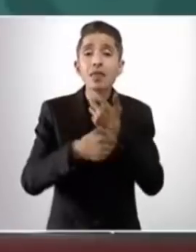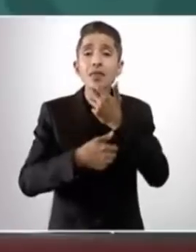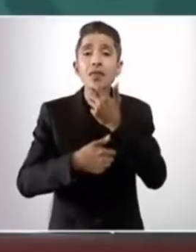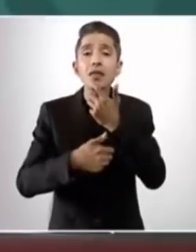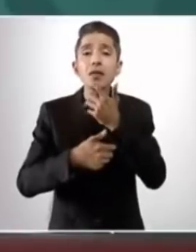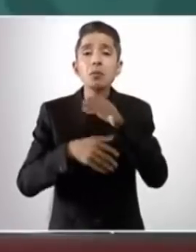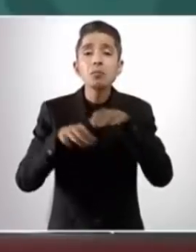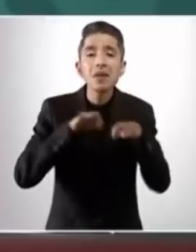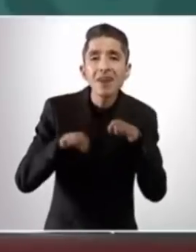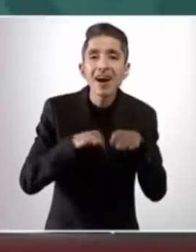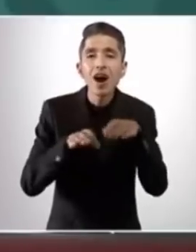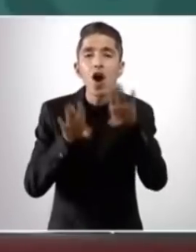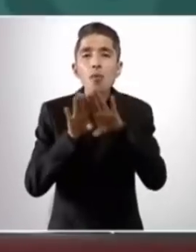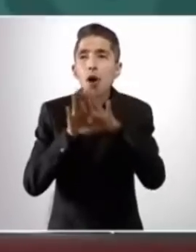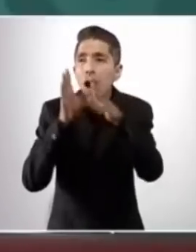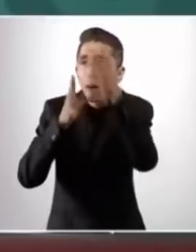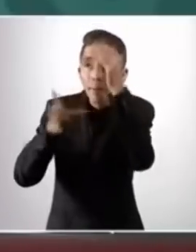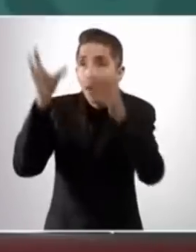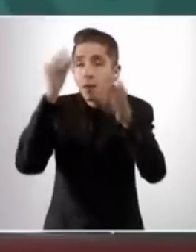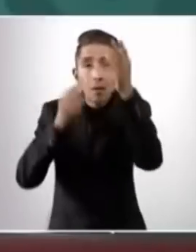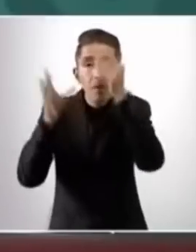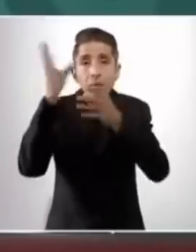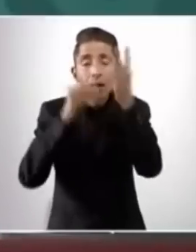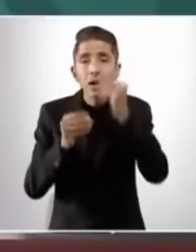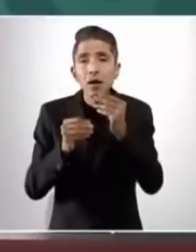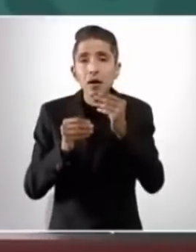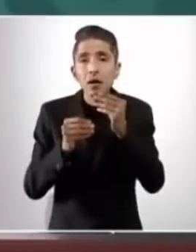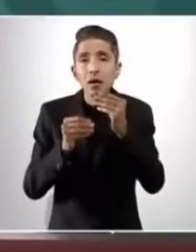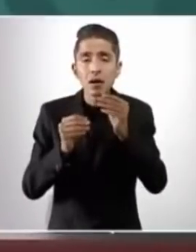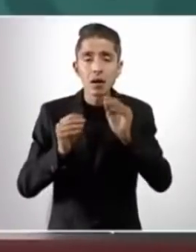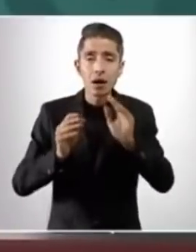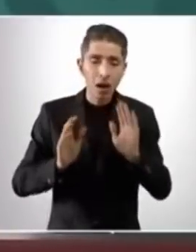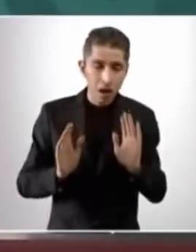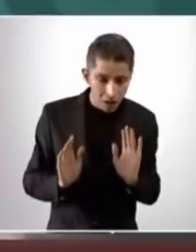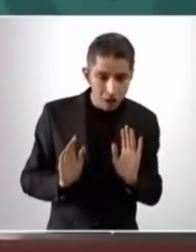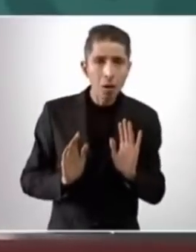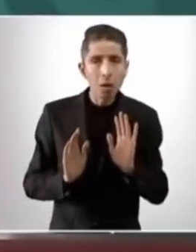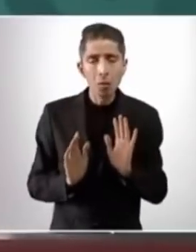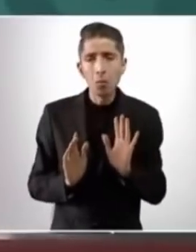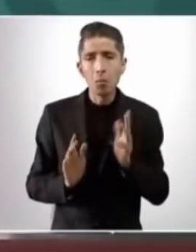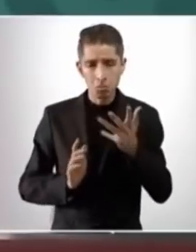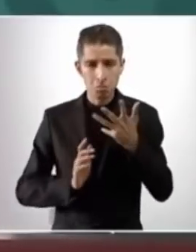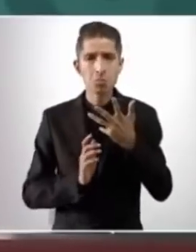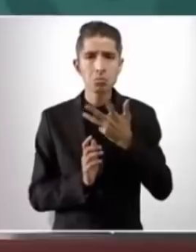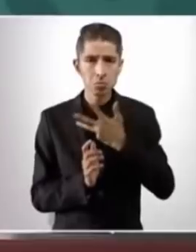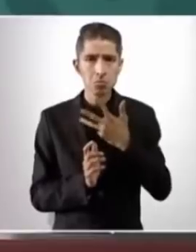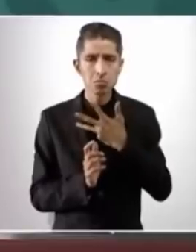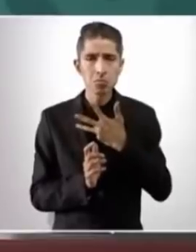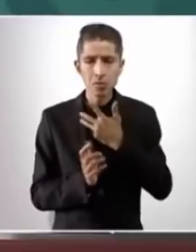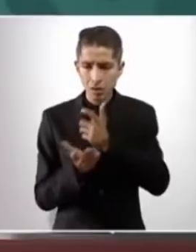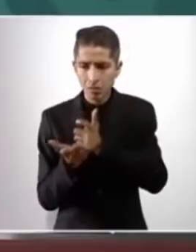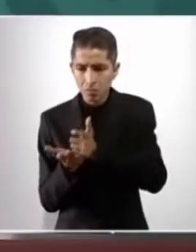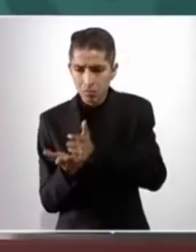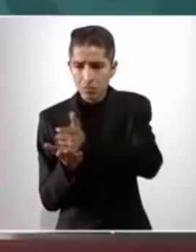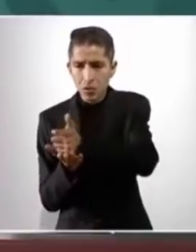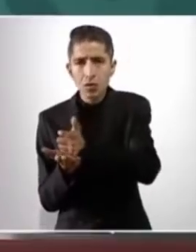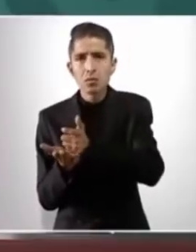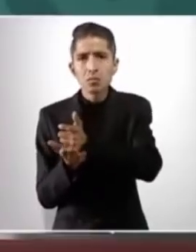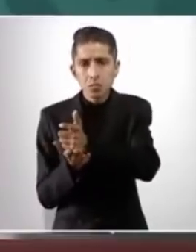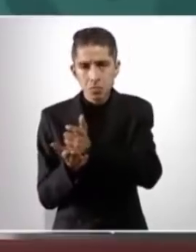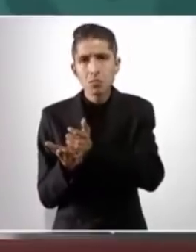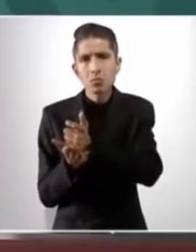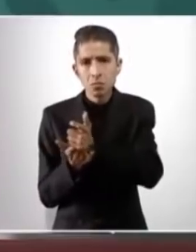aprendices, van a tener un salario mínimo